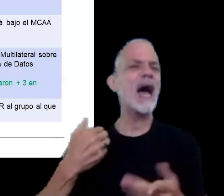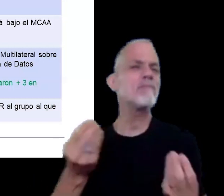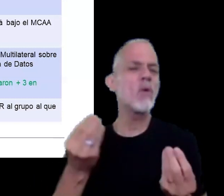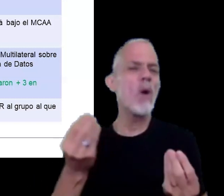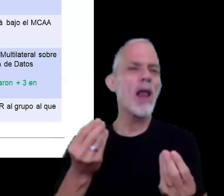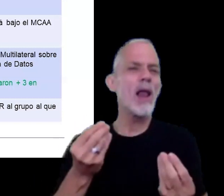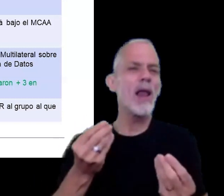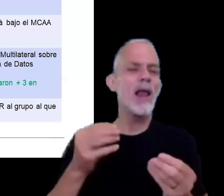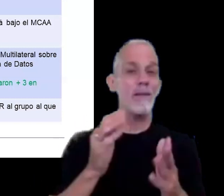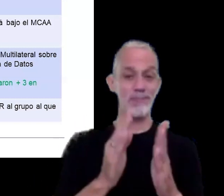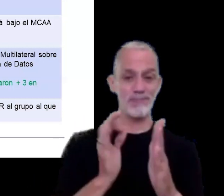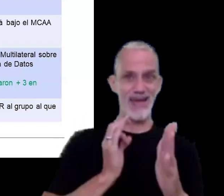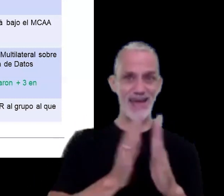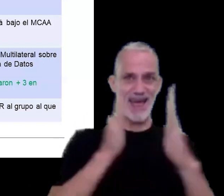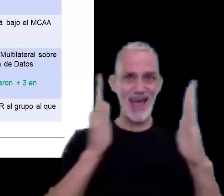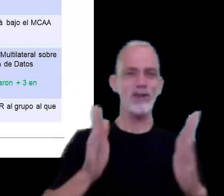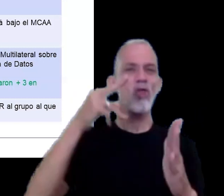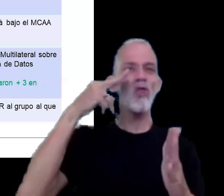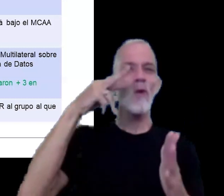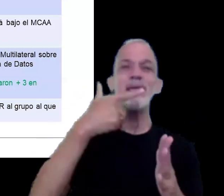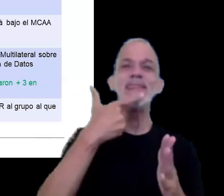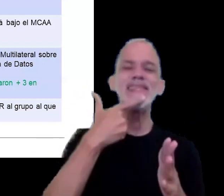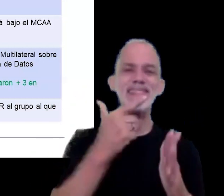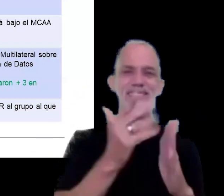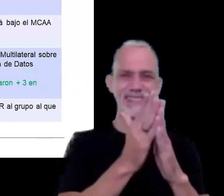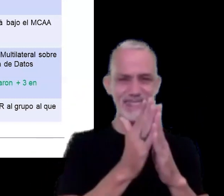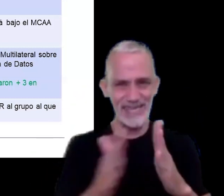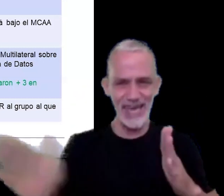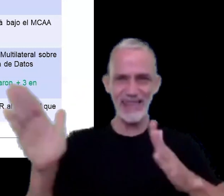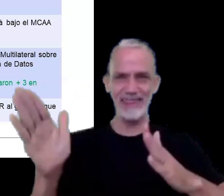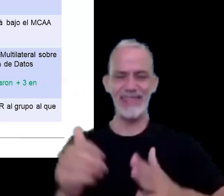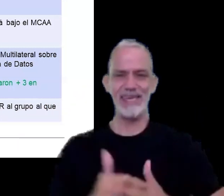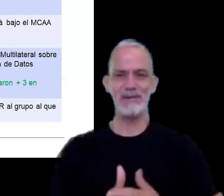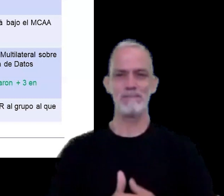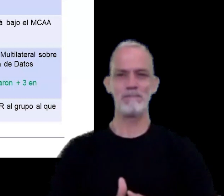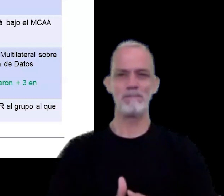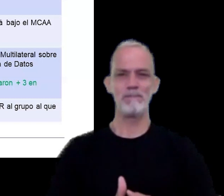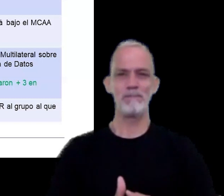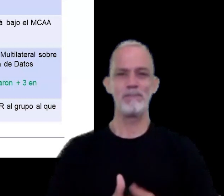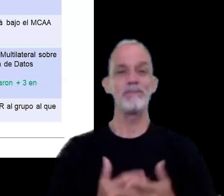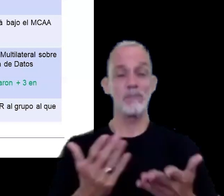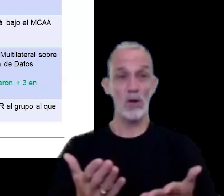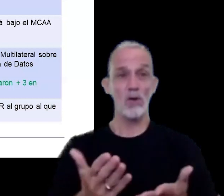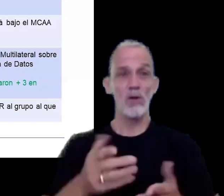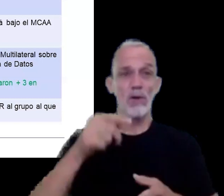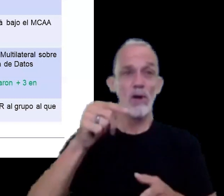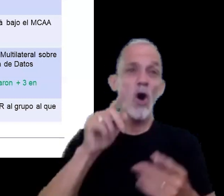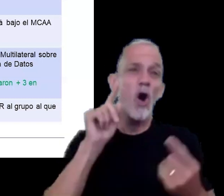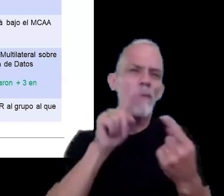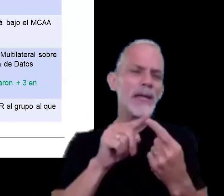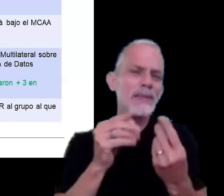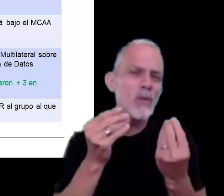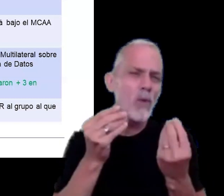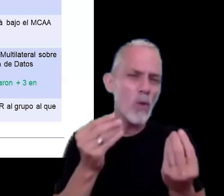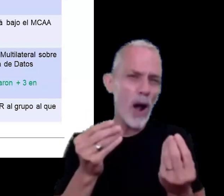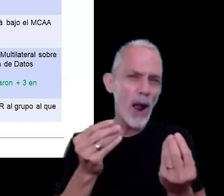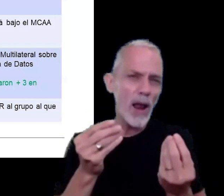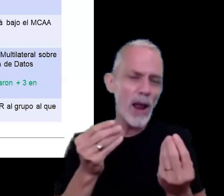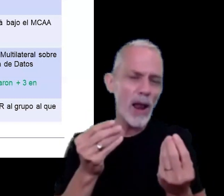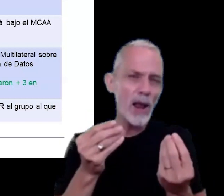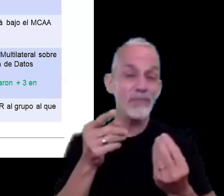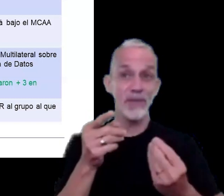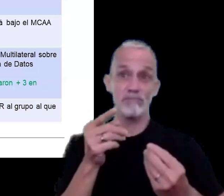periodo fiscal 2017 en adelante y el objetivo o el